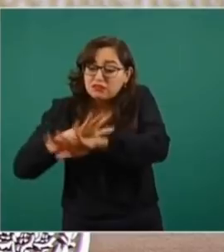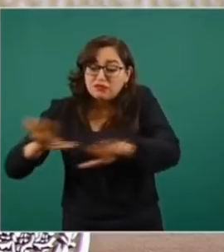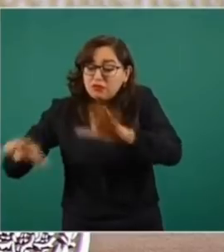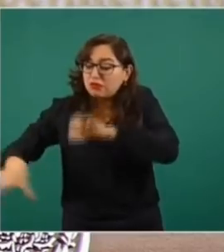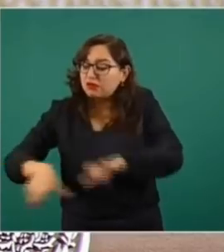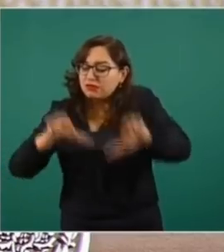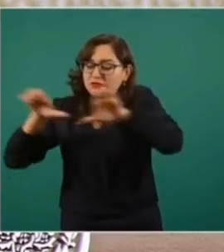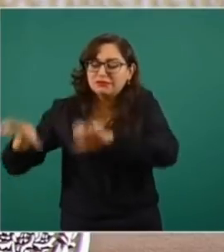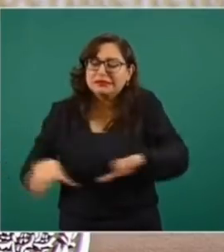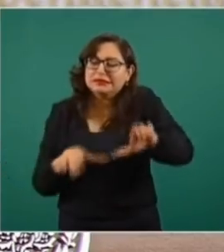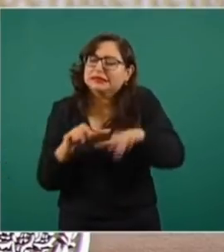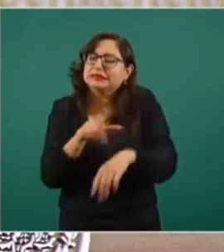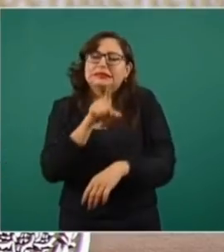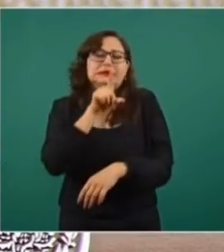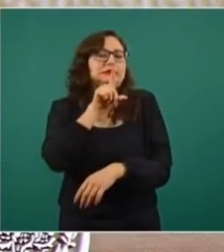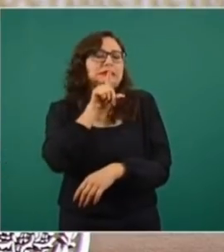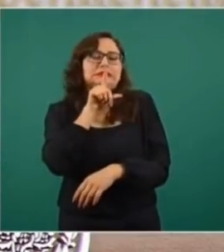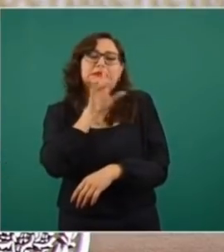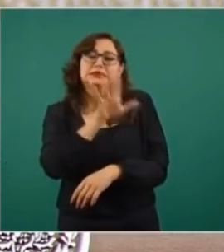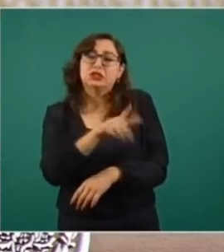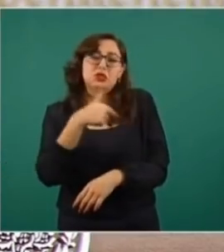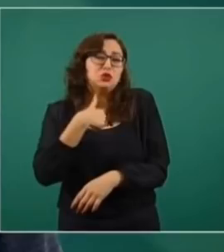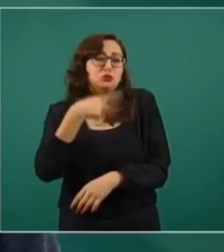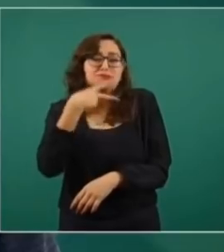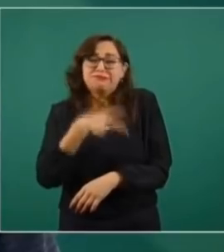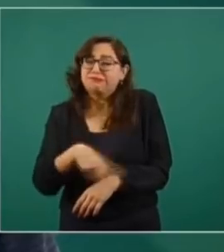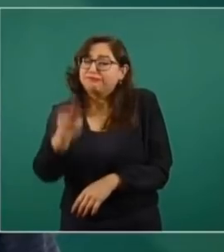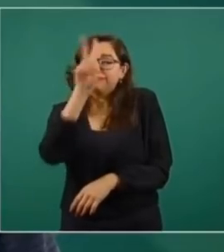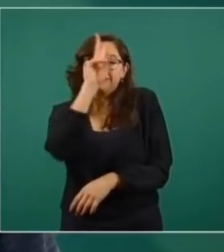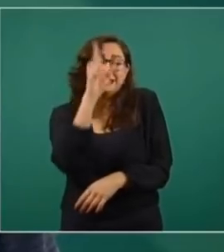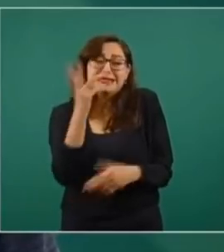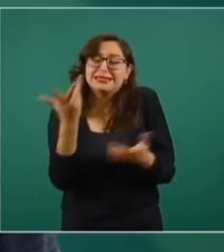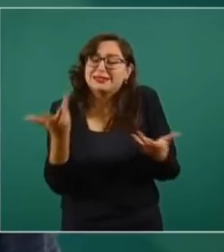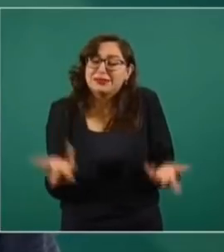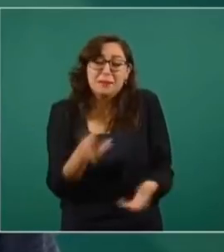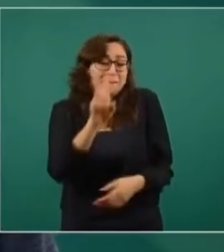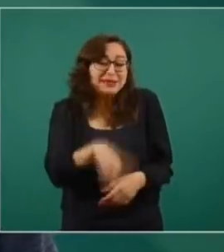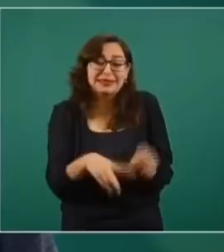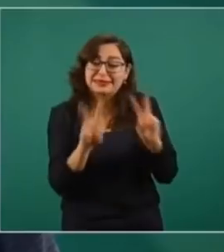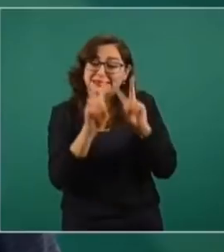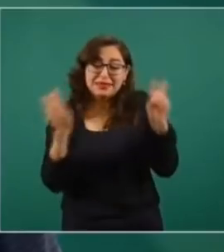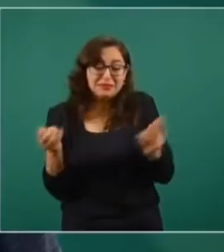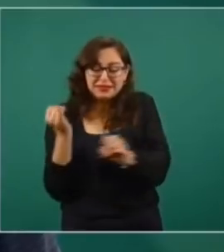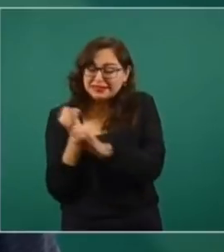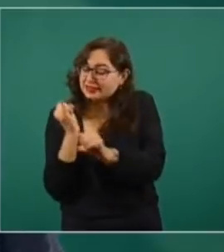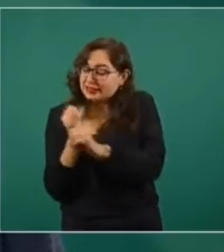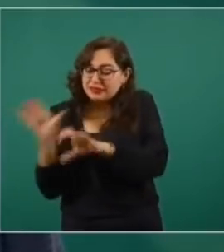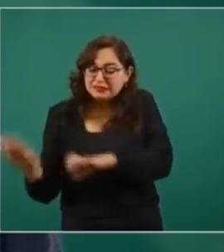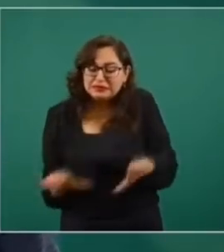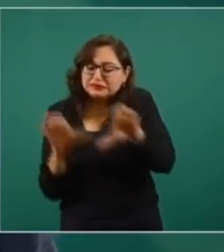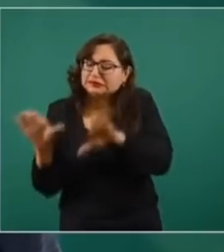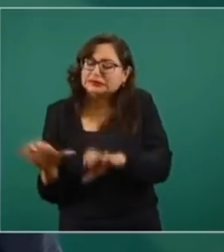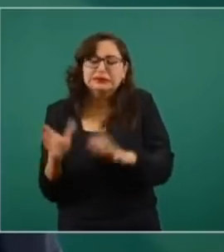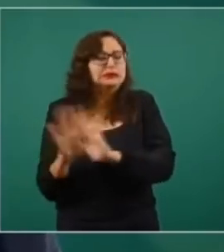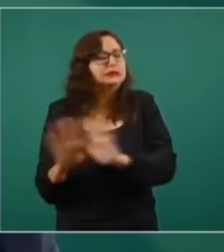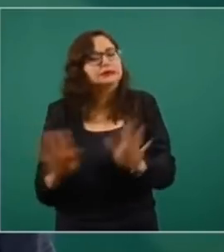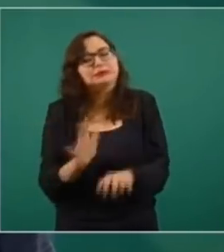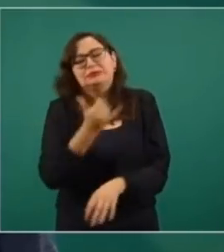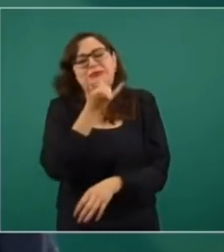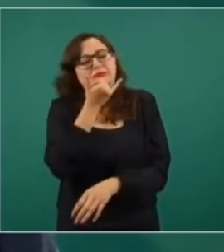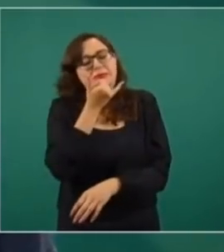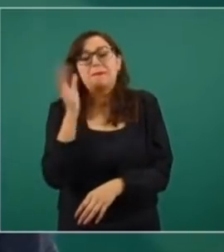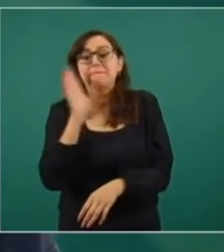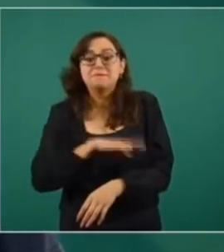bastante maleta en las redes, en la cuestión informática. Las que sí son súper,